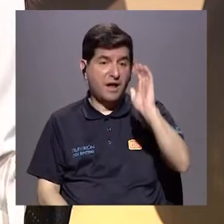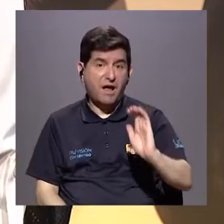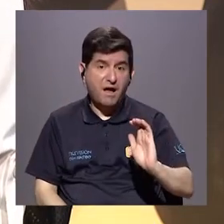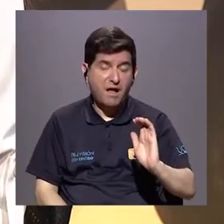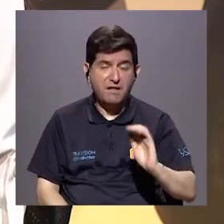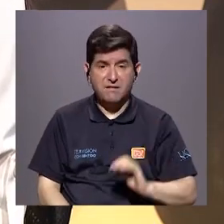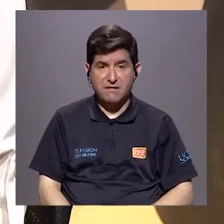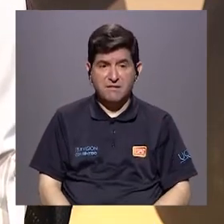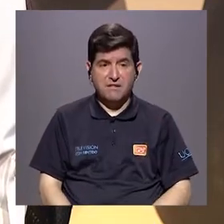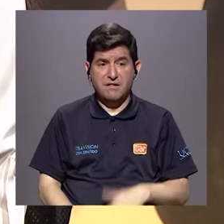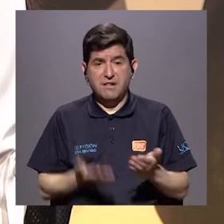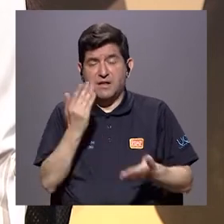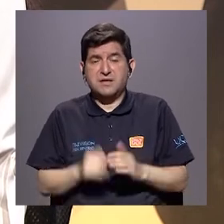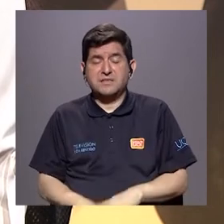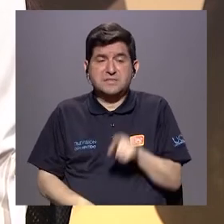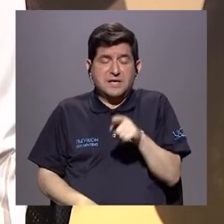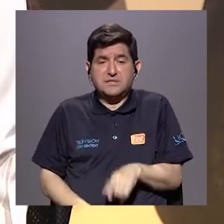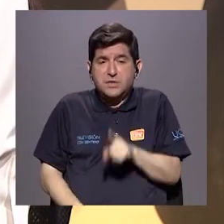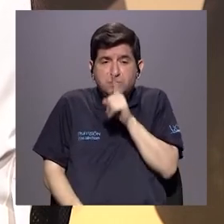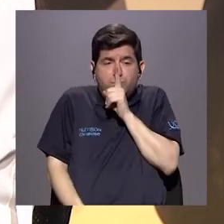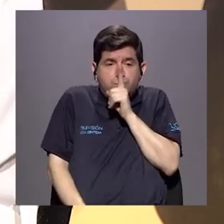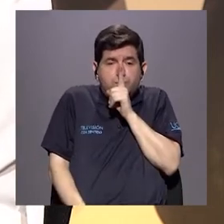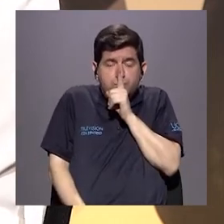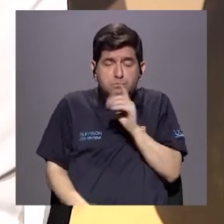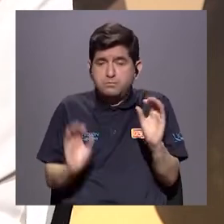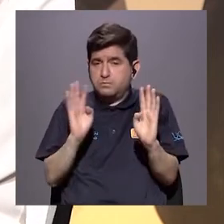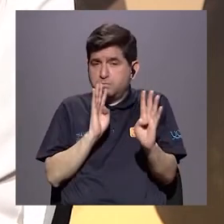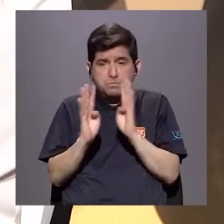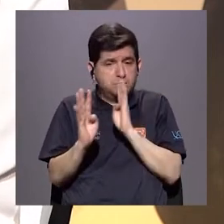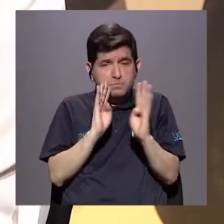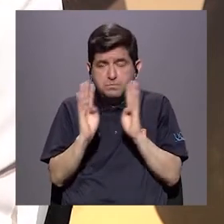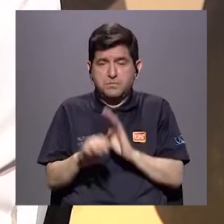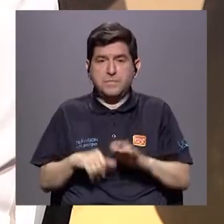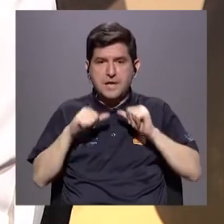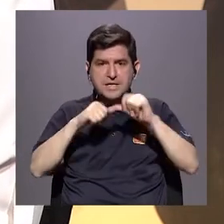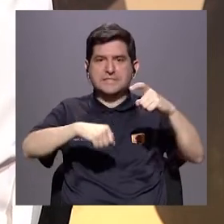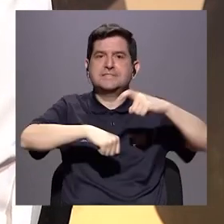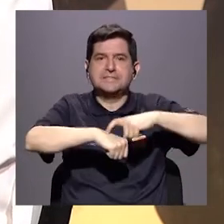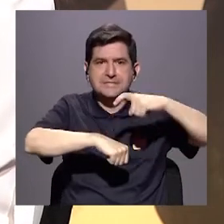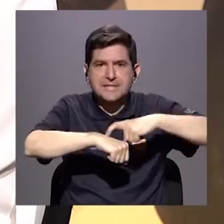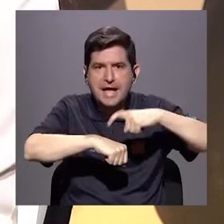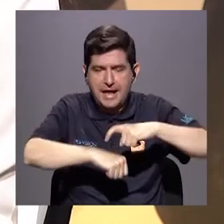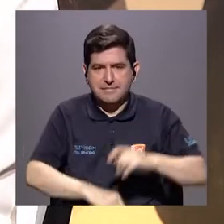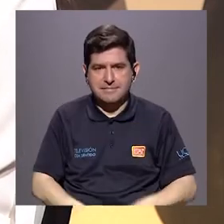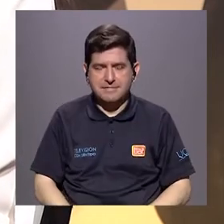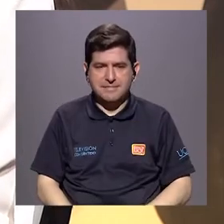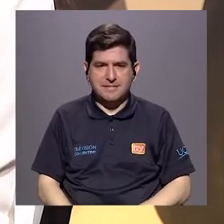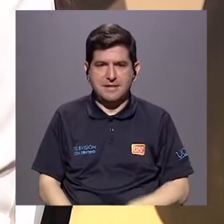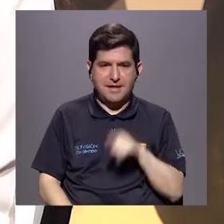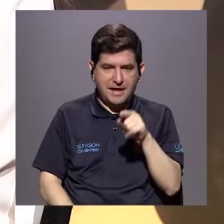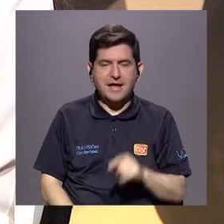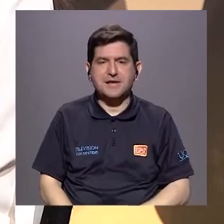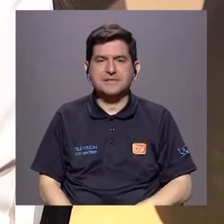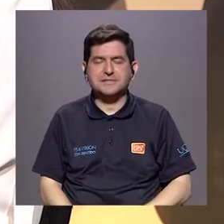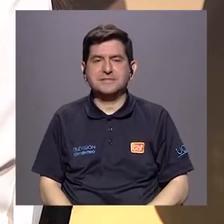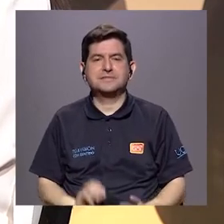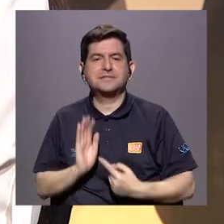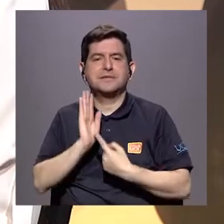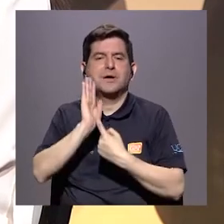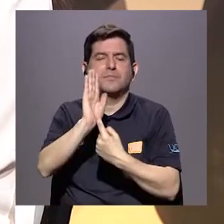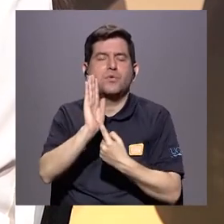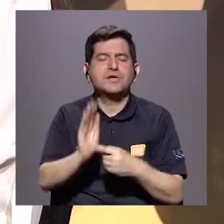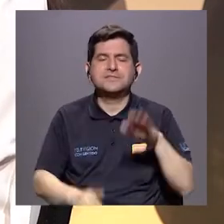se enconcha, no dice, y entonces pasa la siguiente fase que es conocida como la revelación